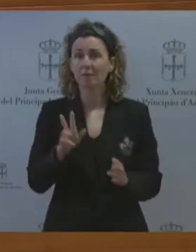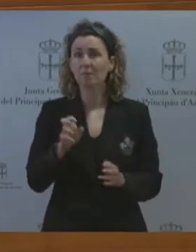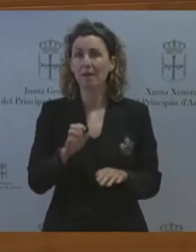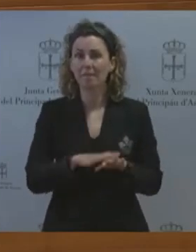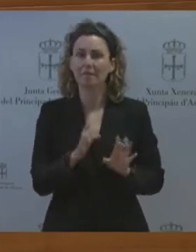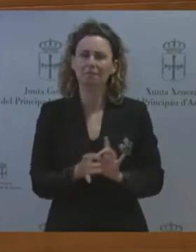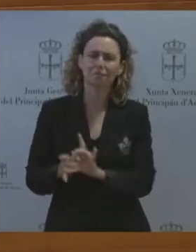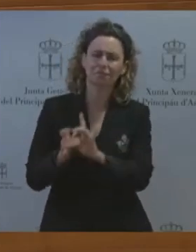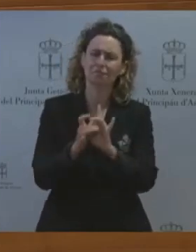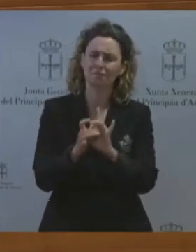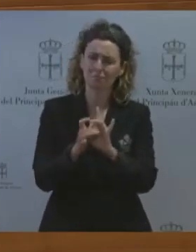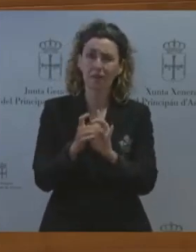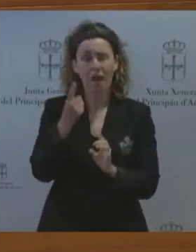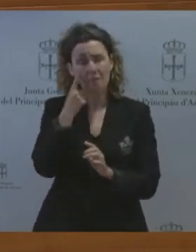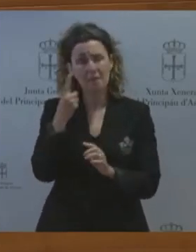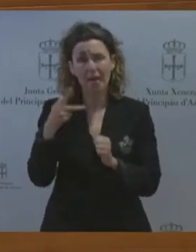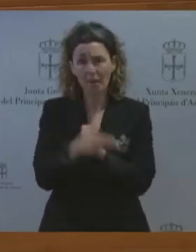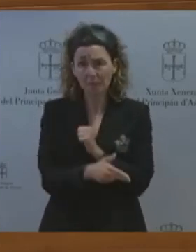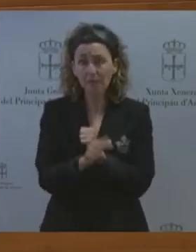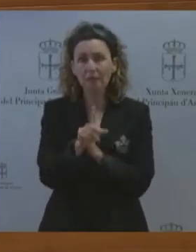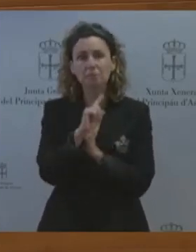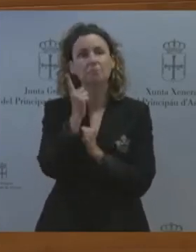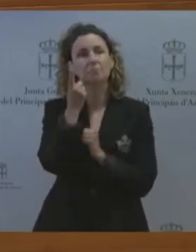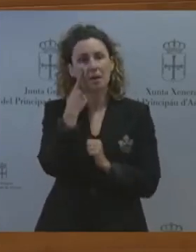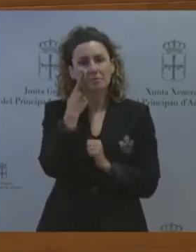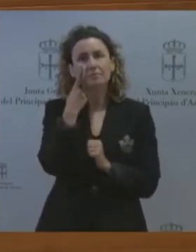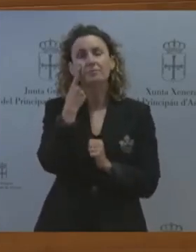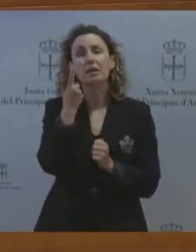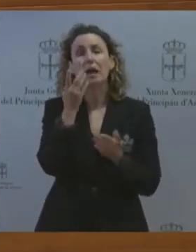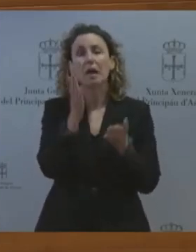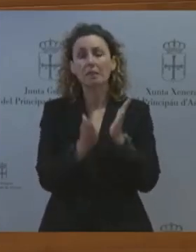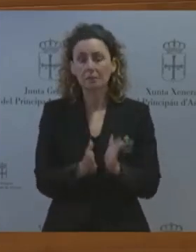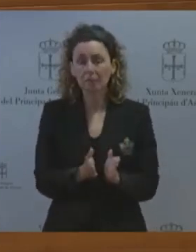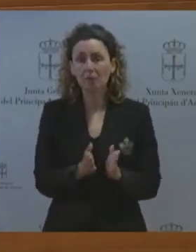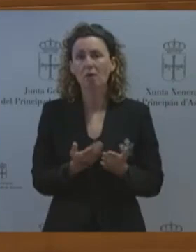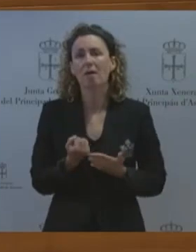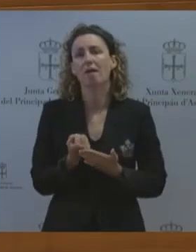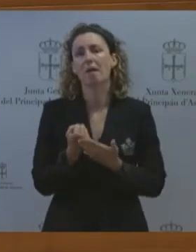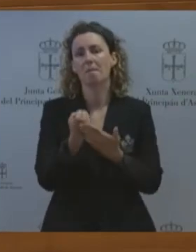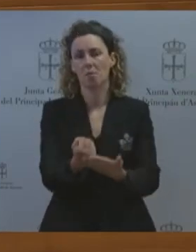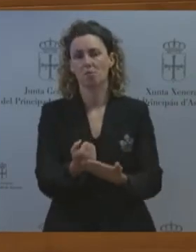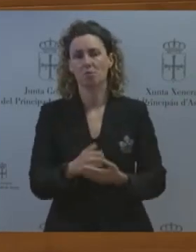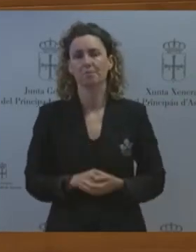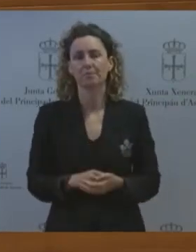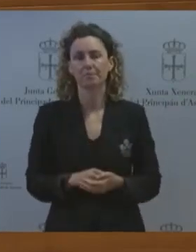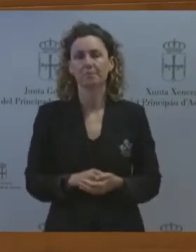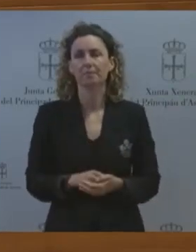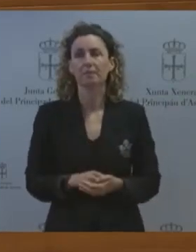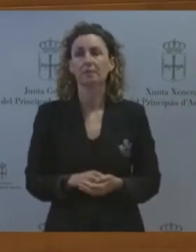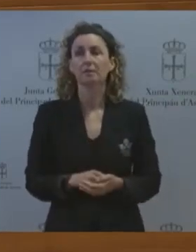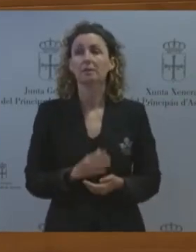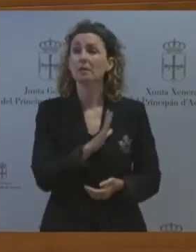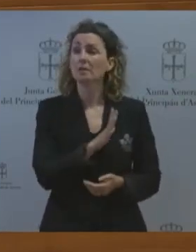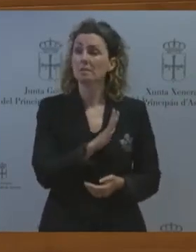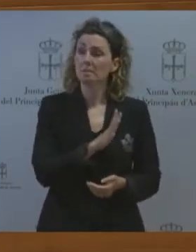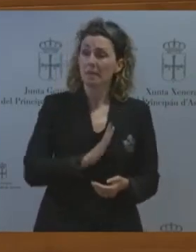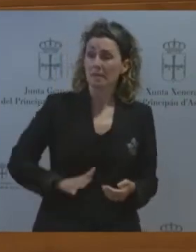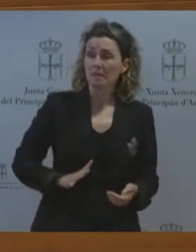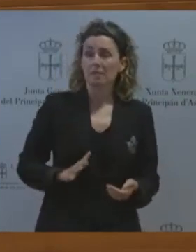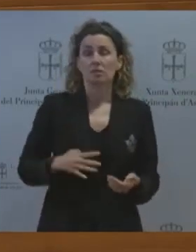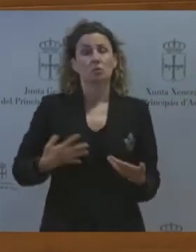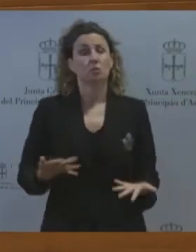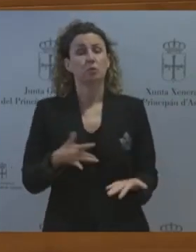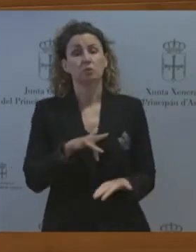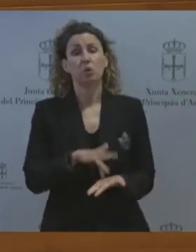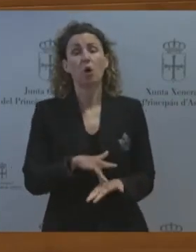detección la intervención y el apoyo mientras que también debe ser en nuestra opinión una de las prioridades a lo largo de los próximos